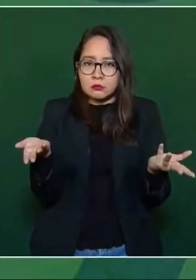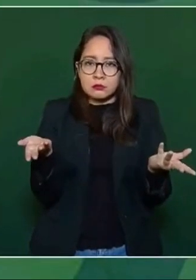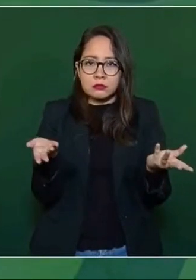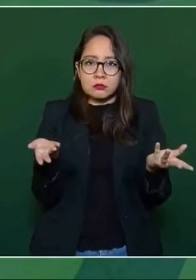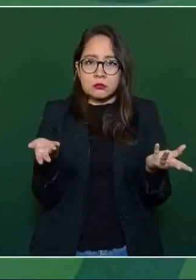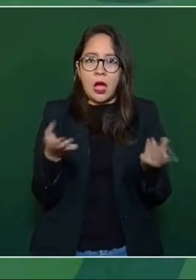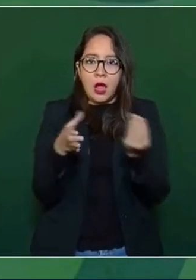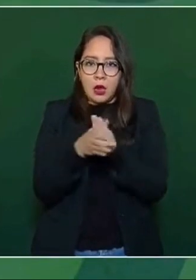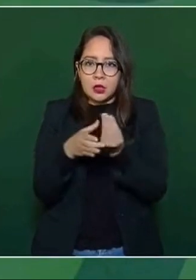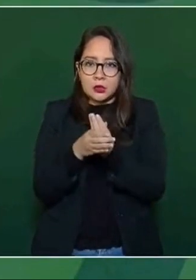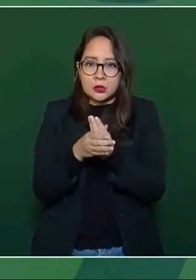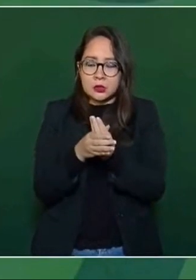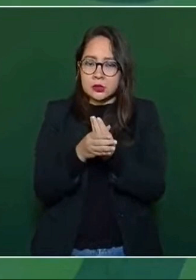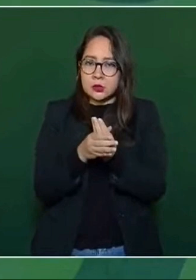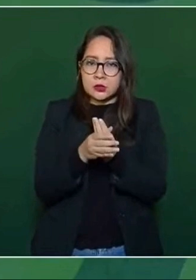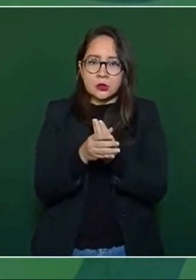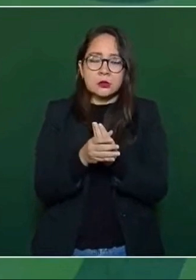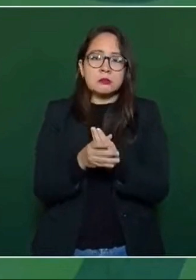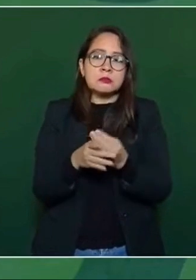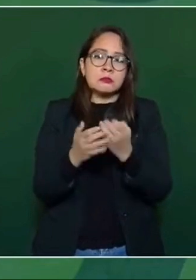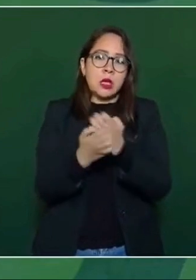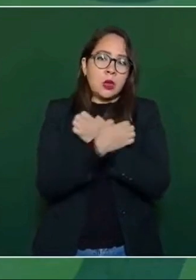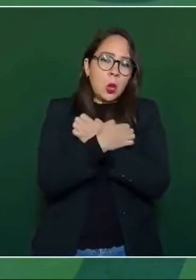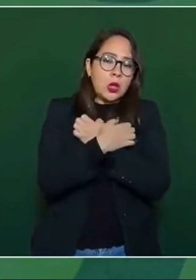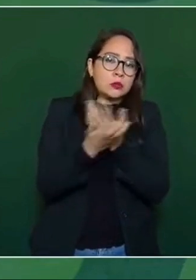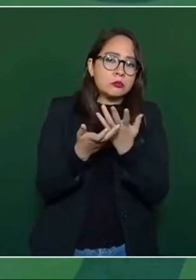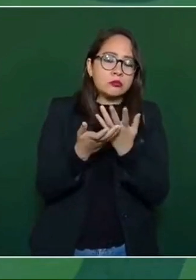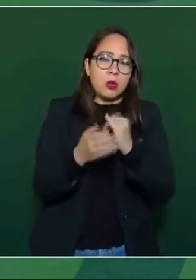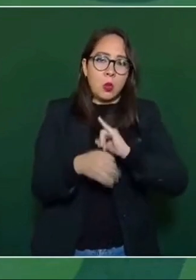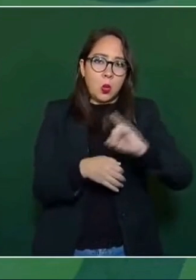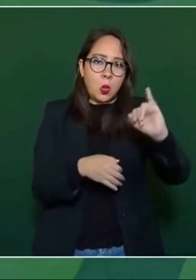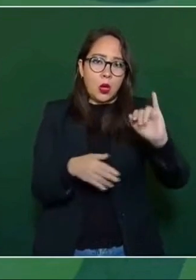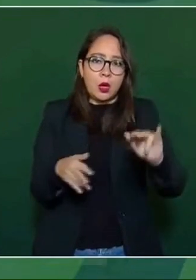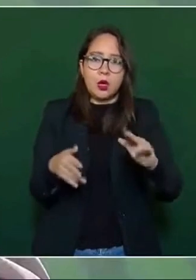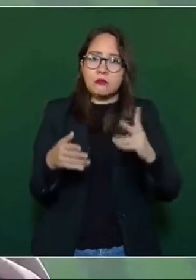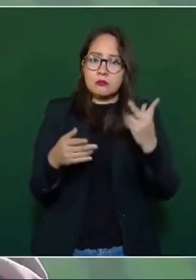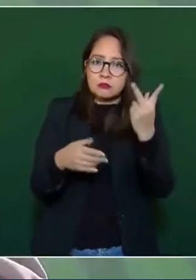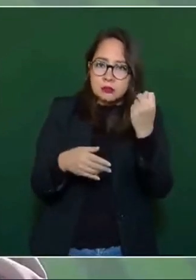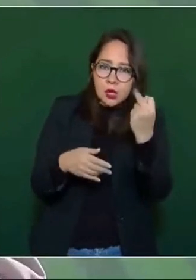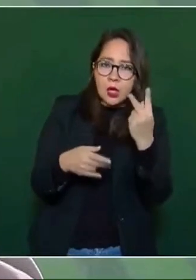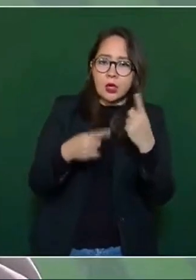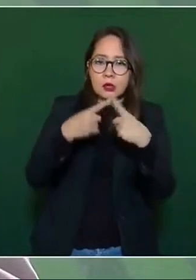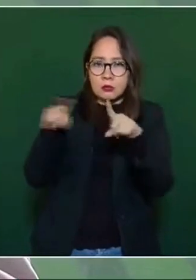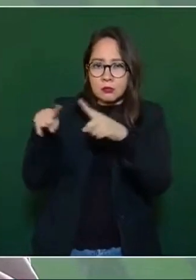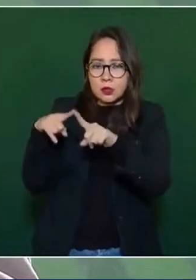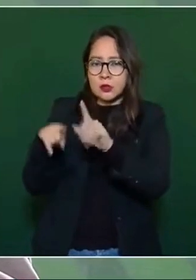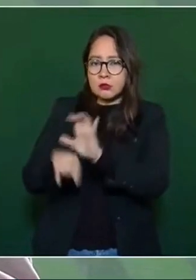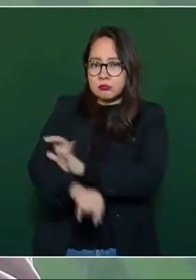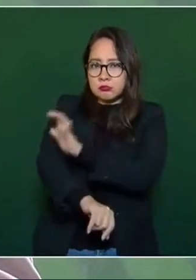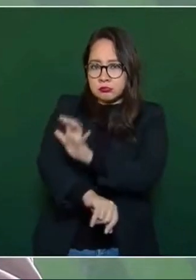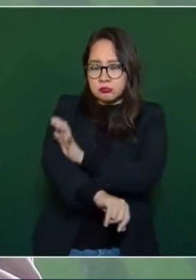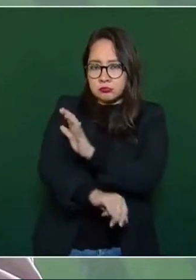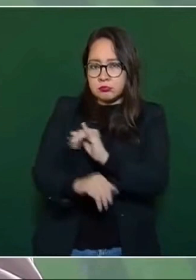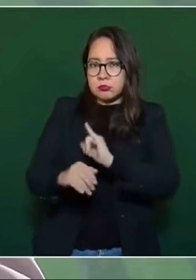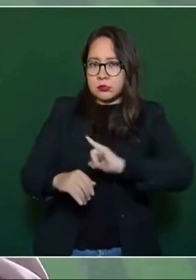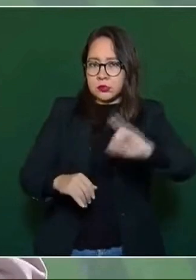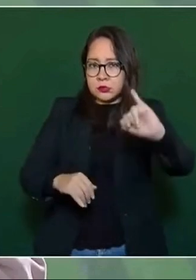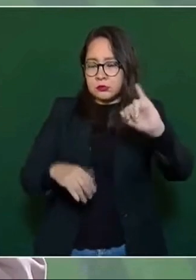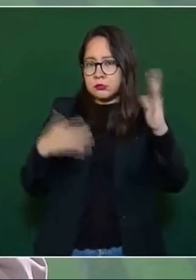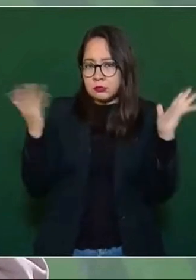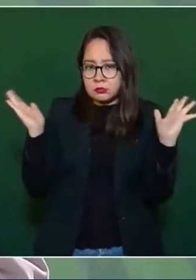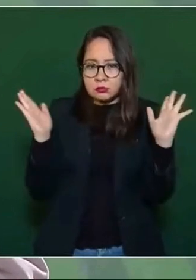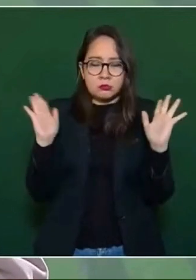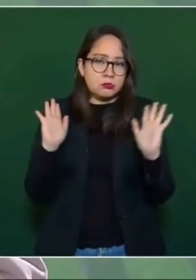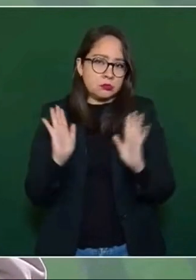recibir la educación a distancia con los